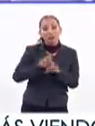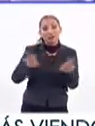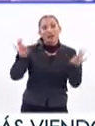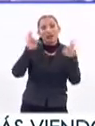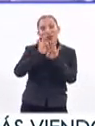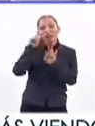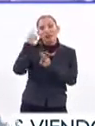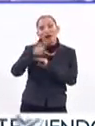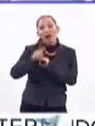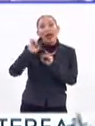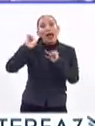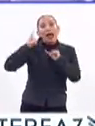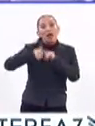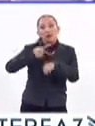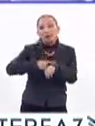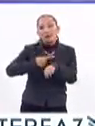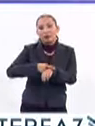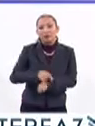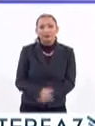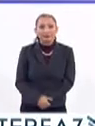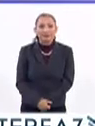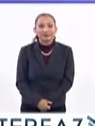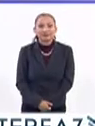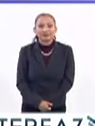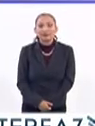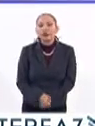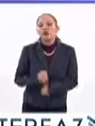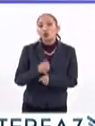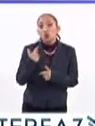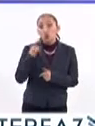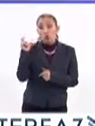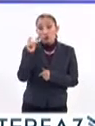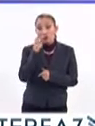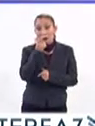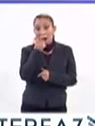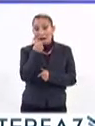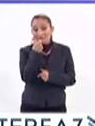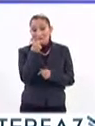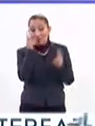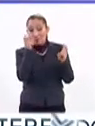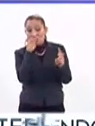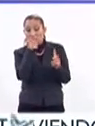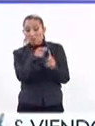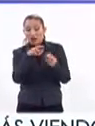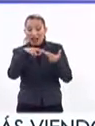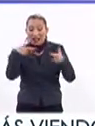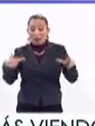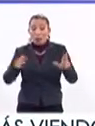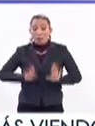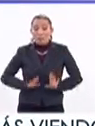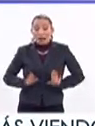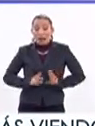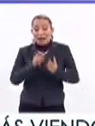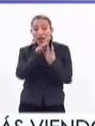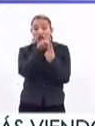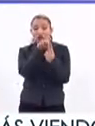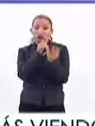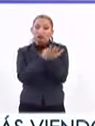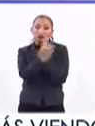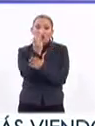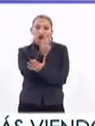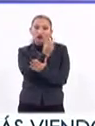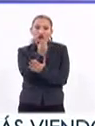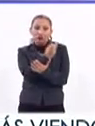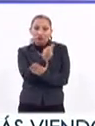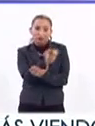relevante para cualquier tipo de enfermedad. Y entonces aquí, al tratarse de una relación de pareja, pues las decisiones tienen que